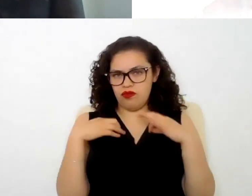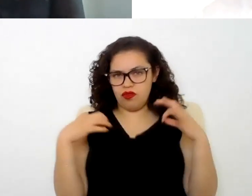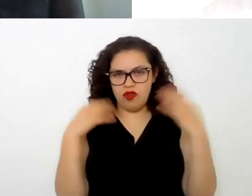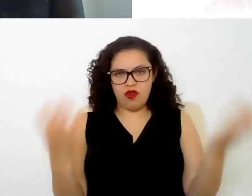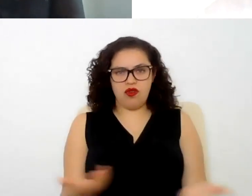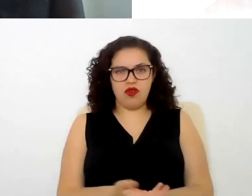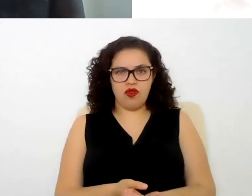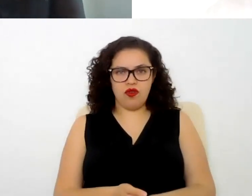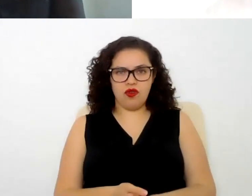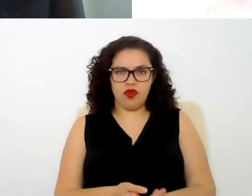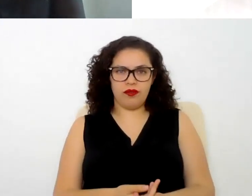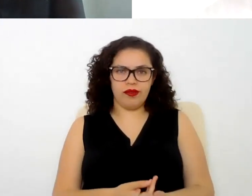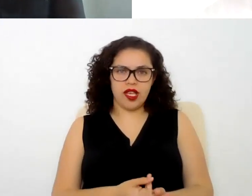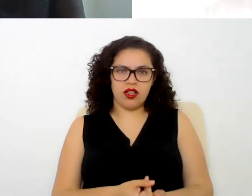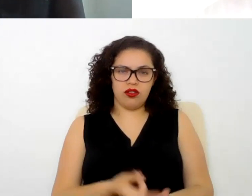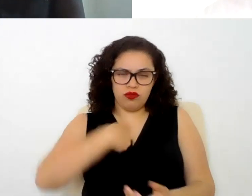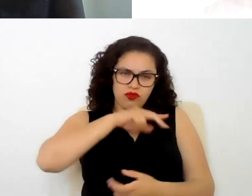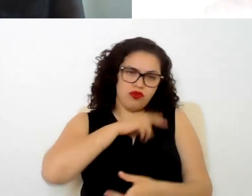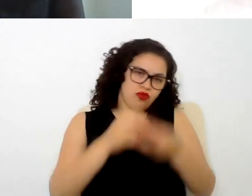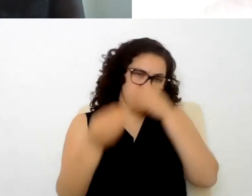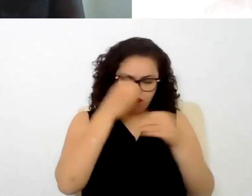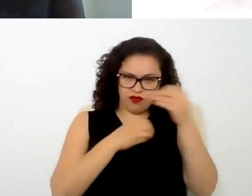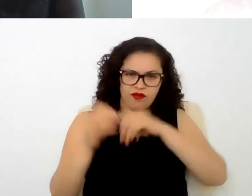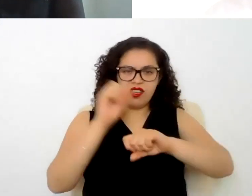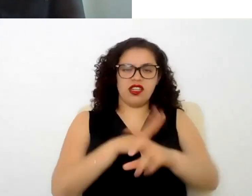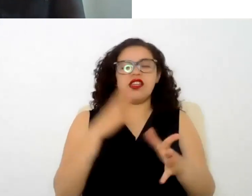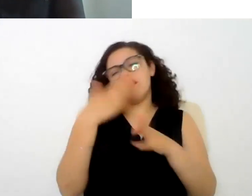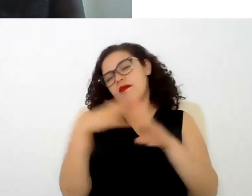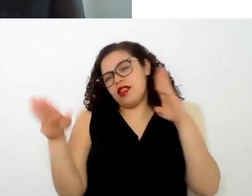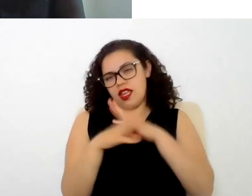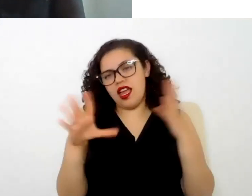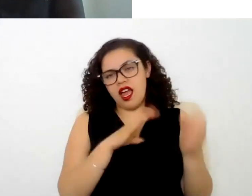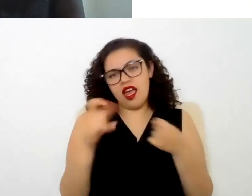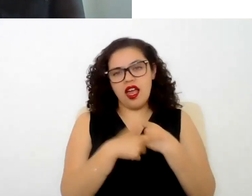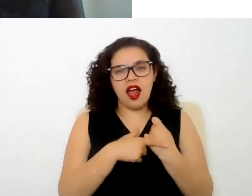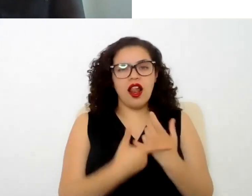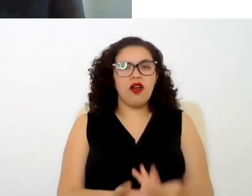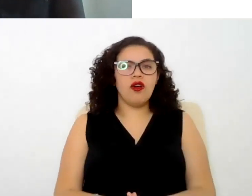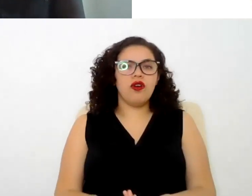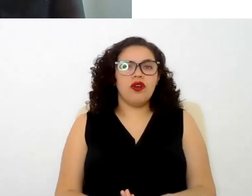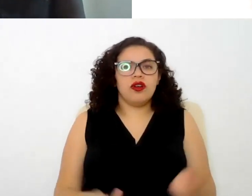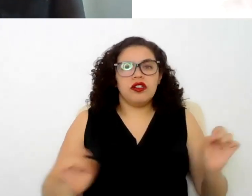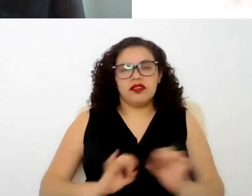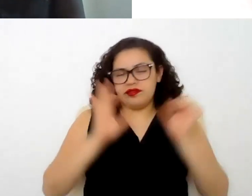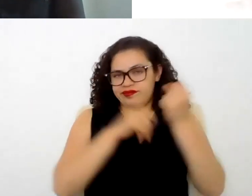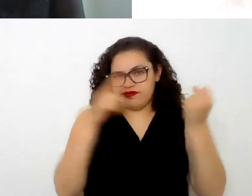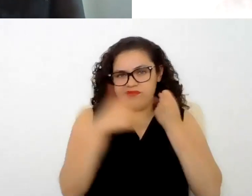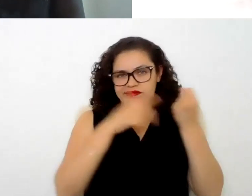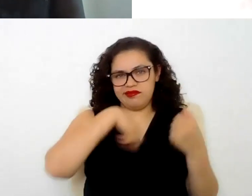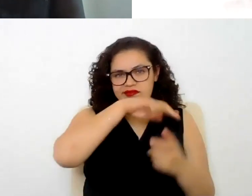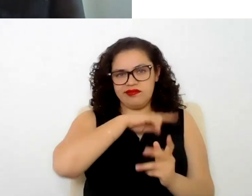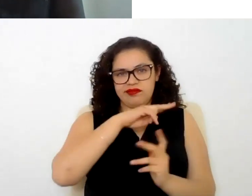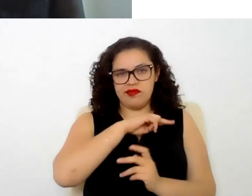proporcionamos pues ni comida ni los instrumentos y además en todo caso pues le pagamos